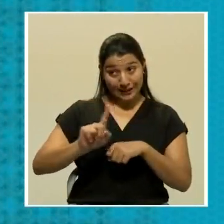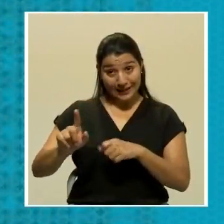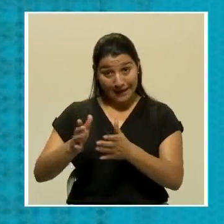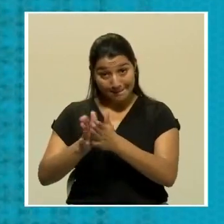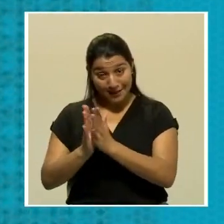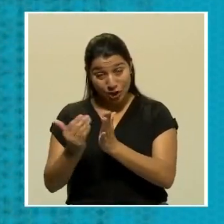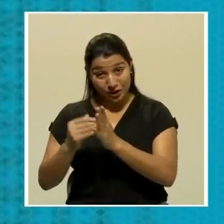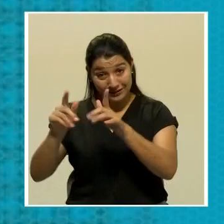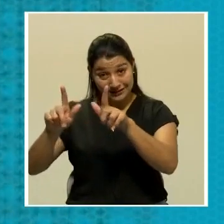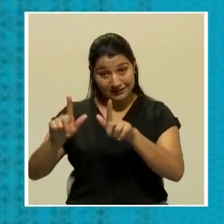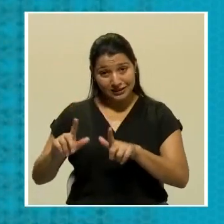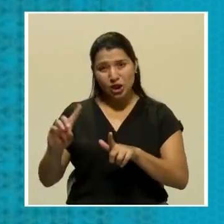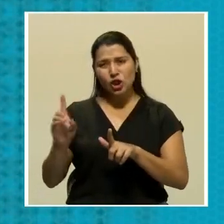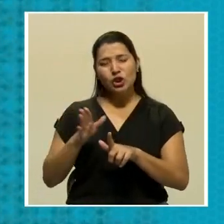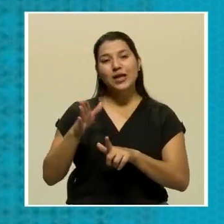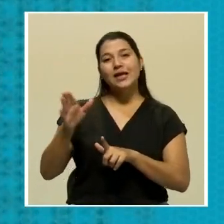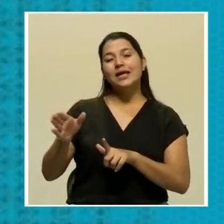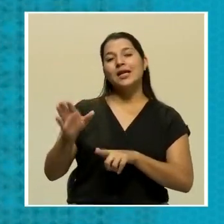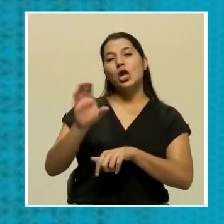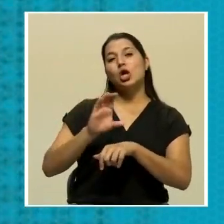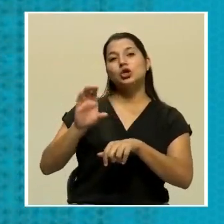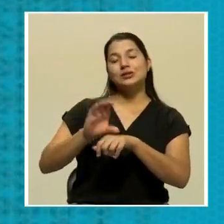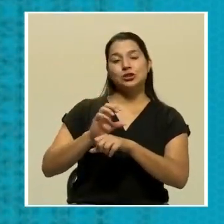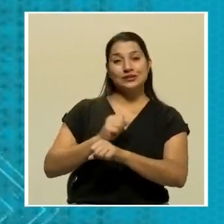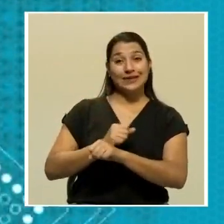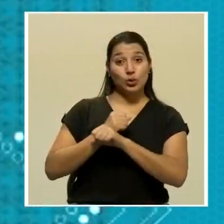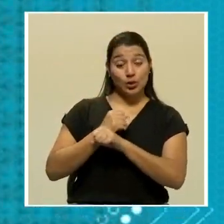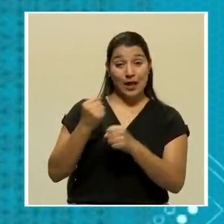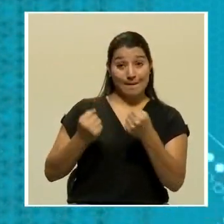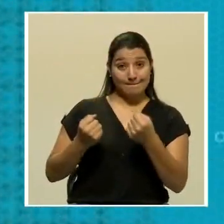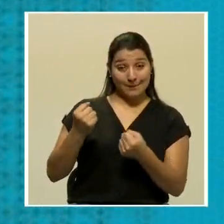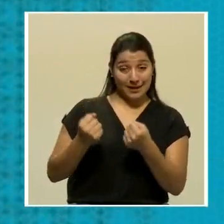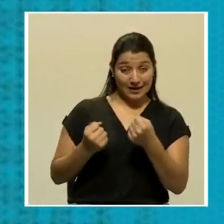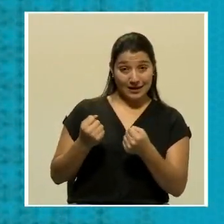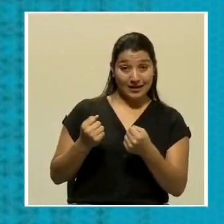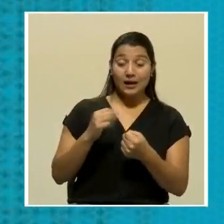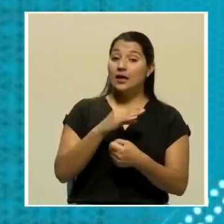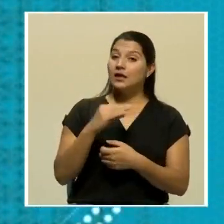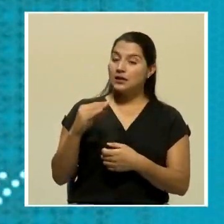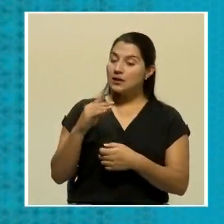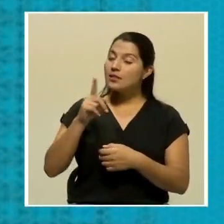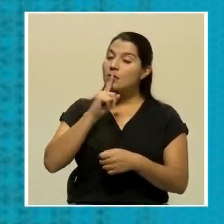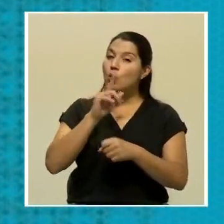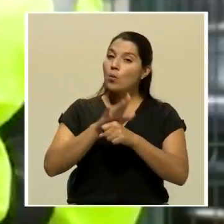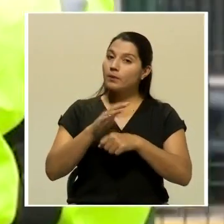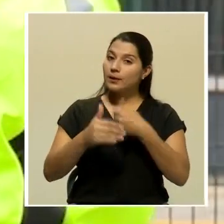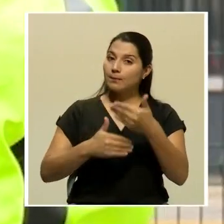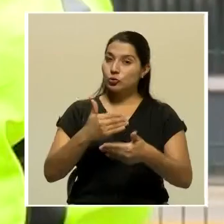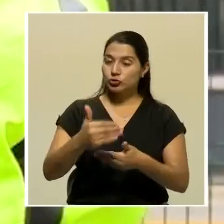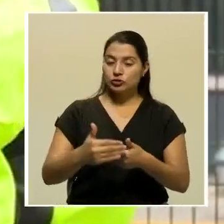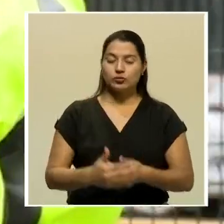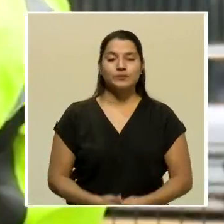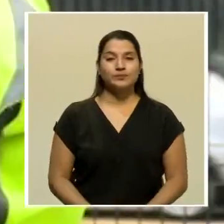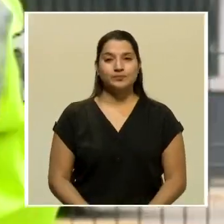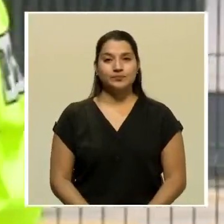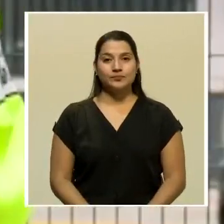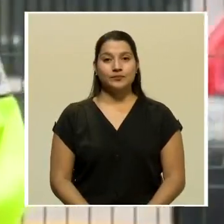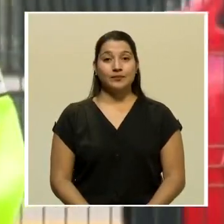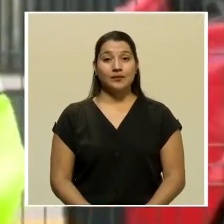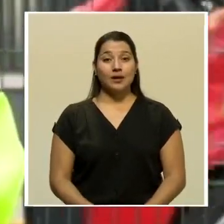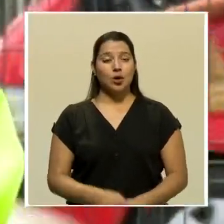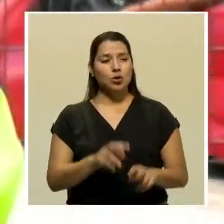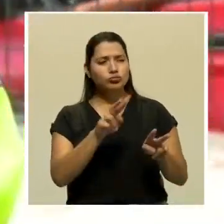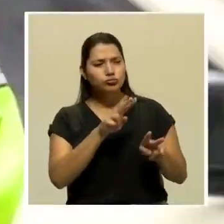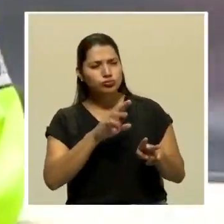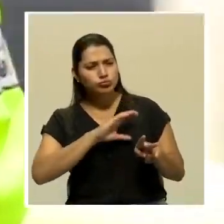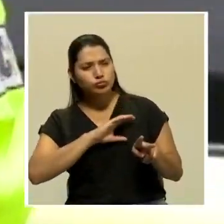hacerse el trámite ante el Consejo de Seguridad Vial y estar muy pendientes en cumplir todo el proceso. Los operativos de